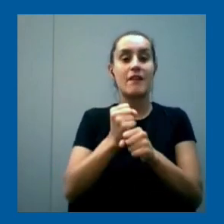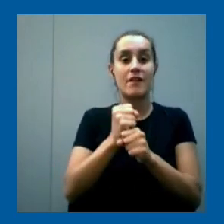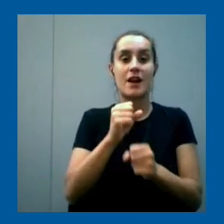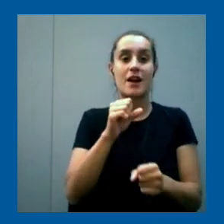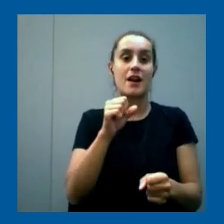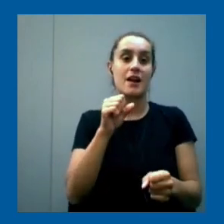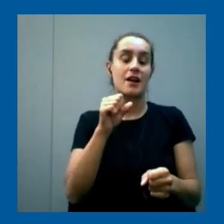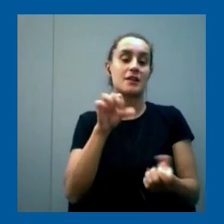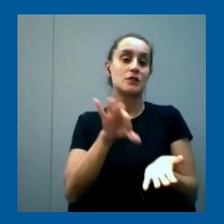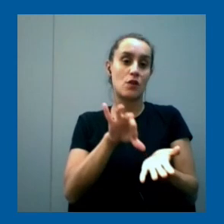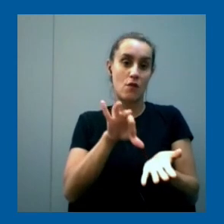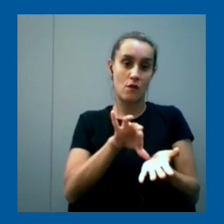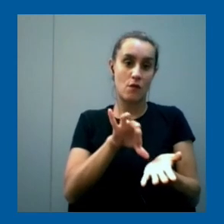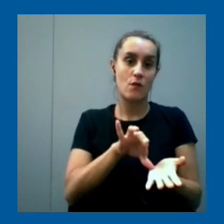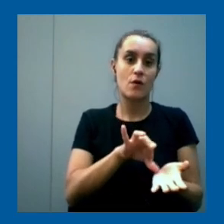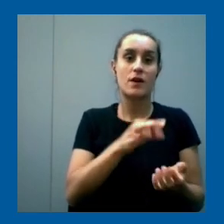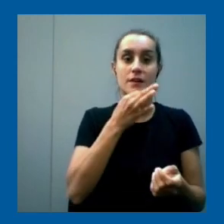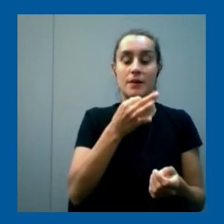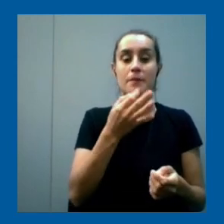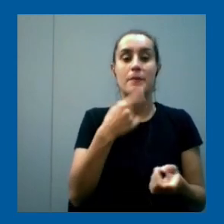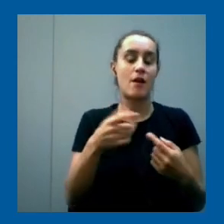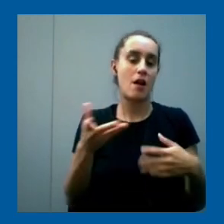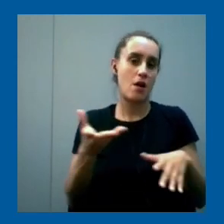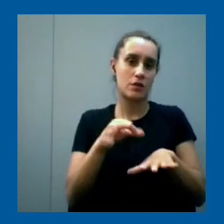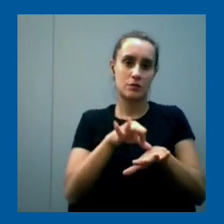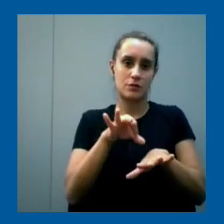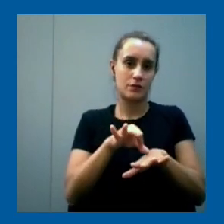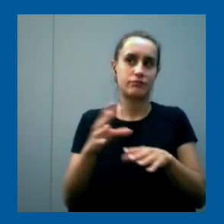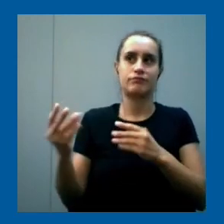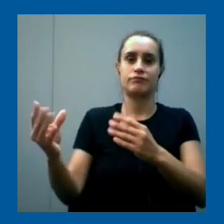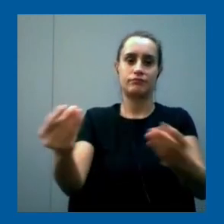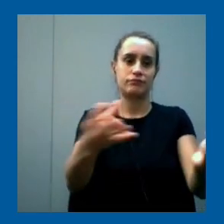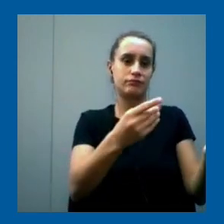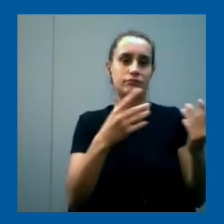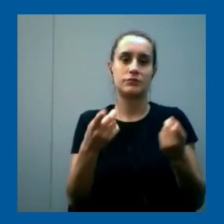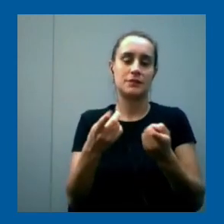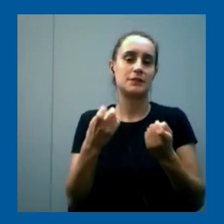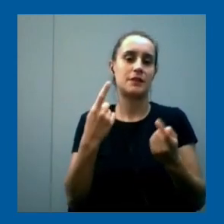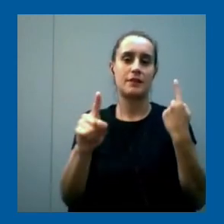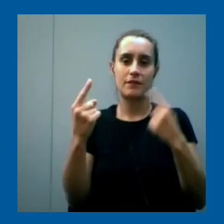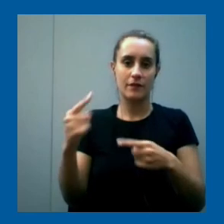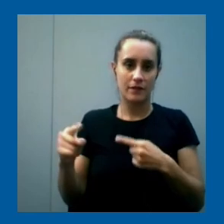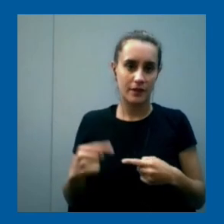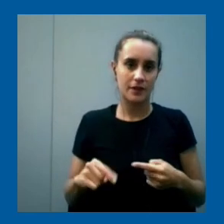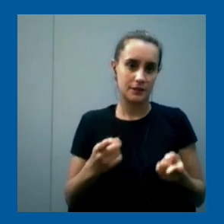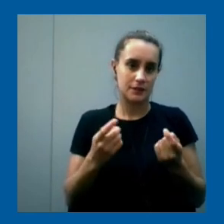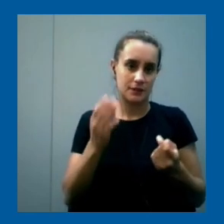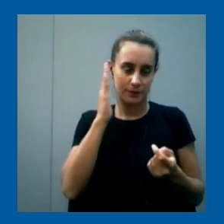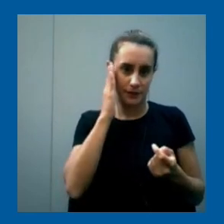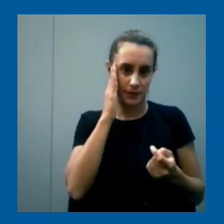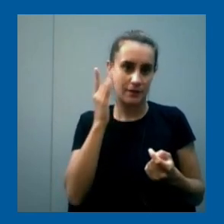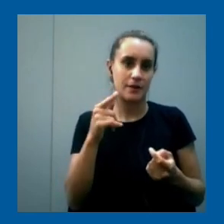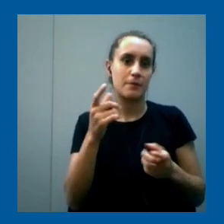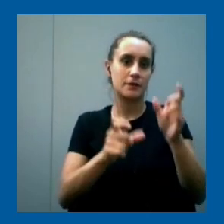bueno, ahora el software está por todos lados y, digamos, también se necesitan posiciones de desarrolladores o de